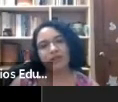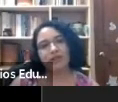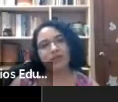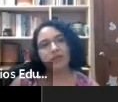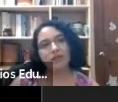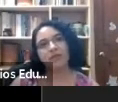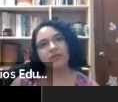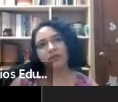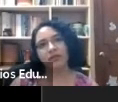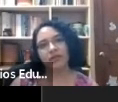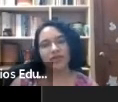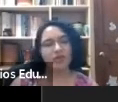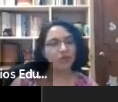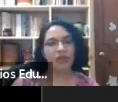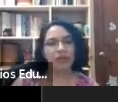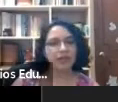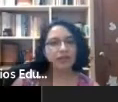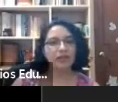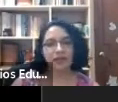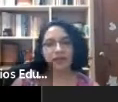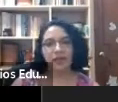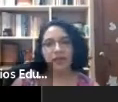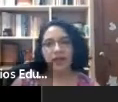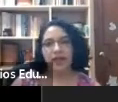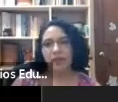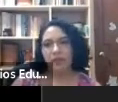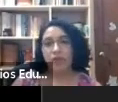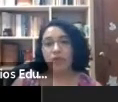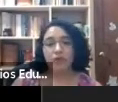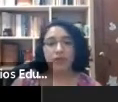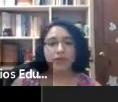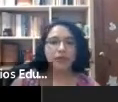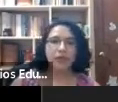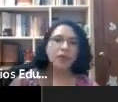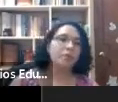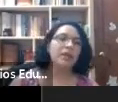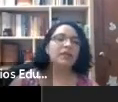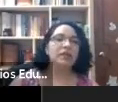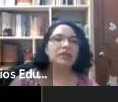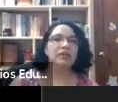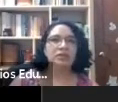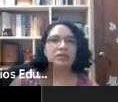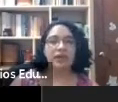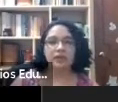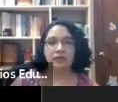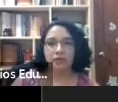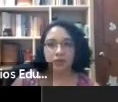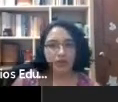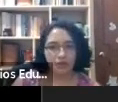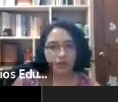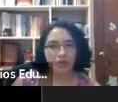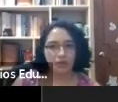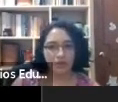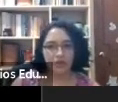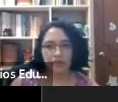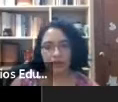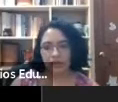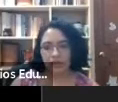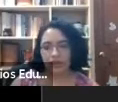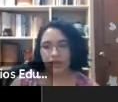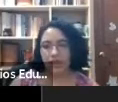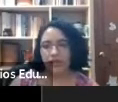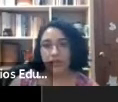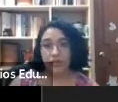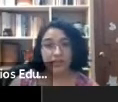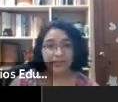digamos, cuáles han sido como estas cosas no tan lindas que, que podemos contar, sobre todo para quienes están justo dentro